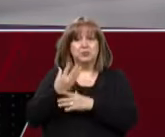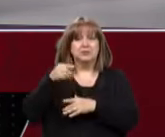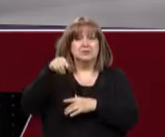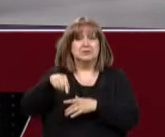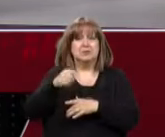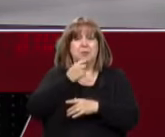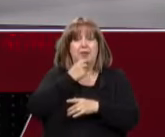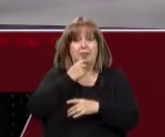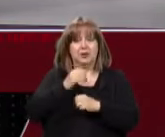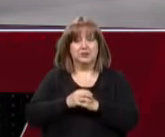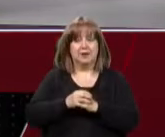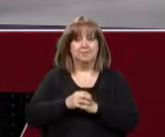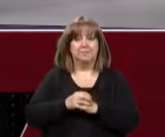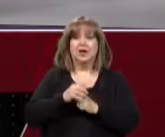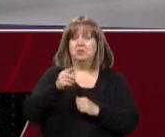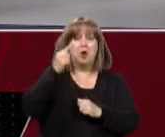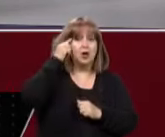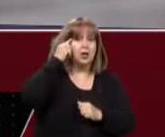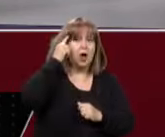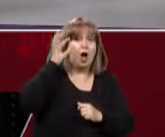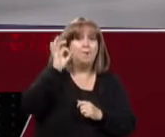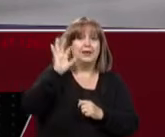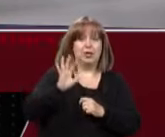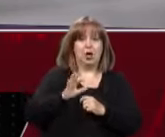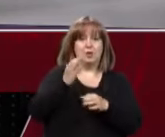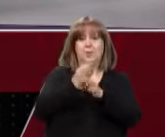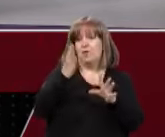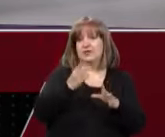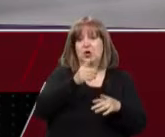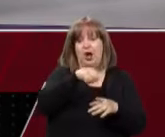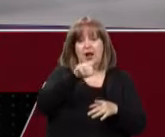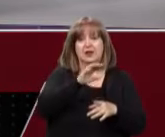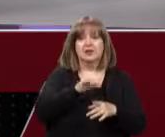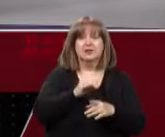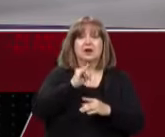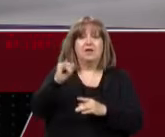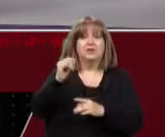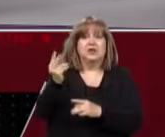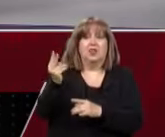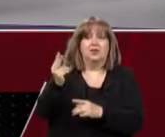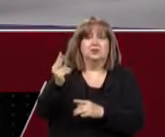responde? Por ahí no usted personalmente, pero sí su sector académico y especializado, a esa gente.